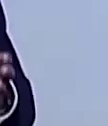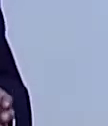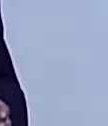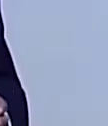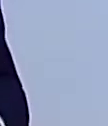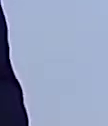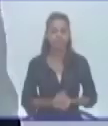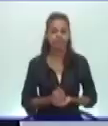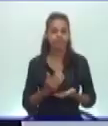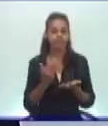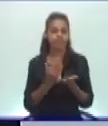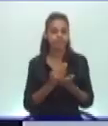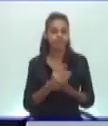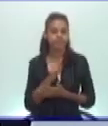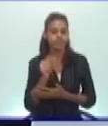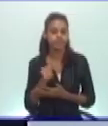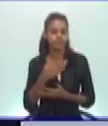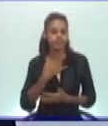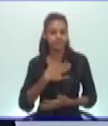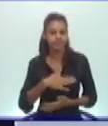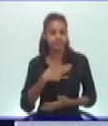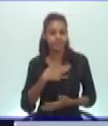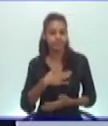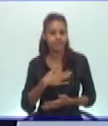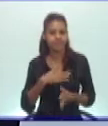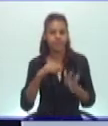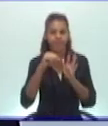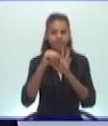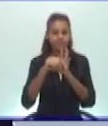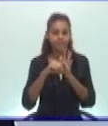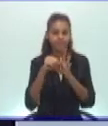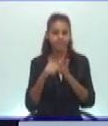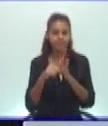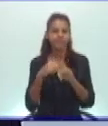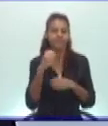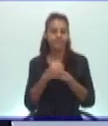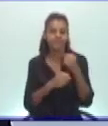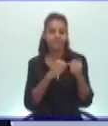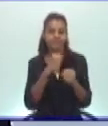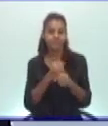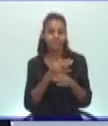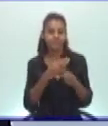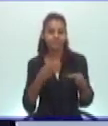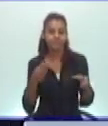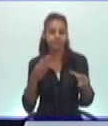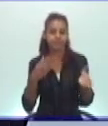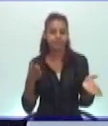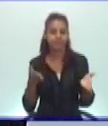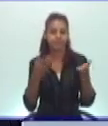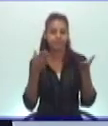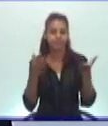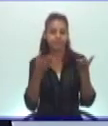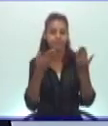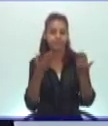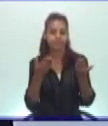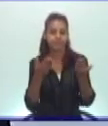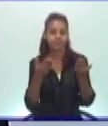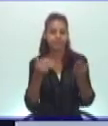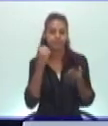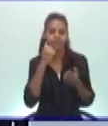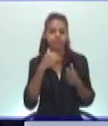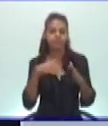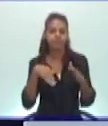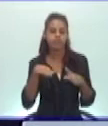Mis estudiantes, espero estos documentales de hoy les hayan servido para seguir ampliando sus conocimientos, y además para seguir